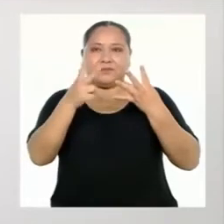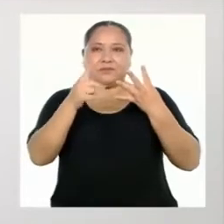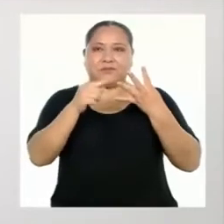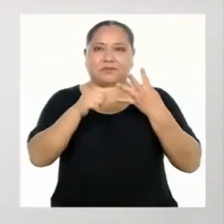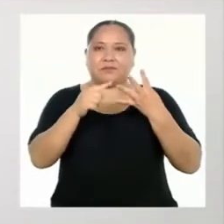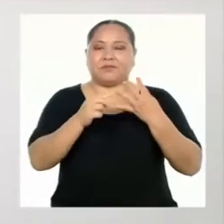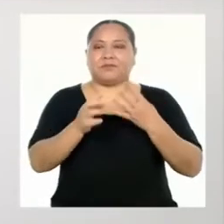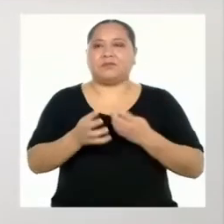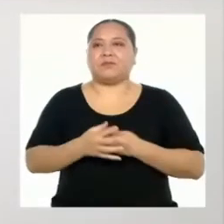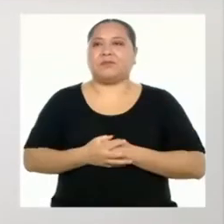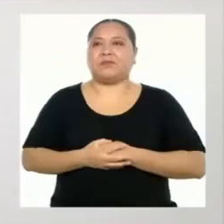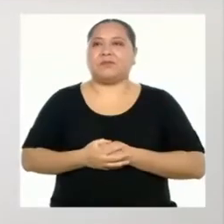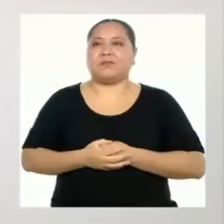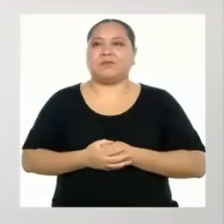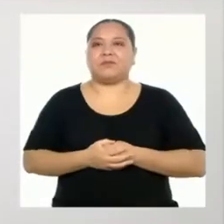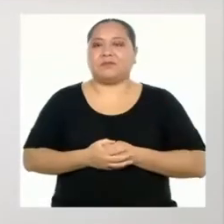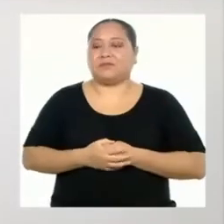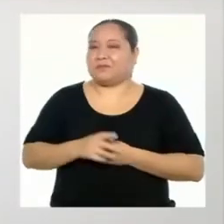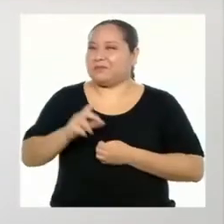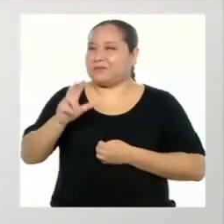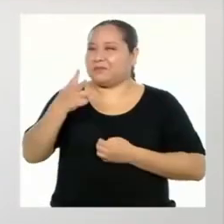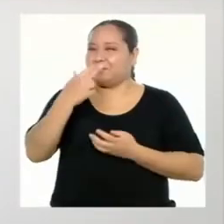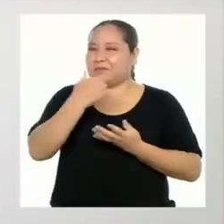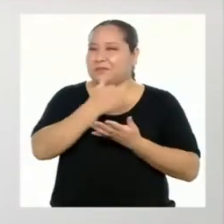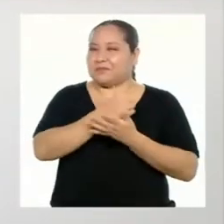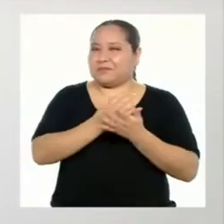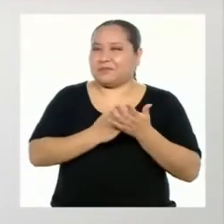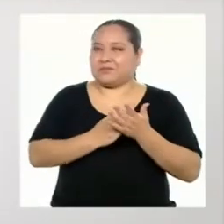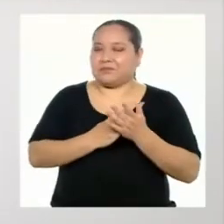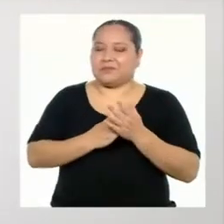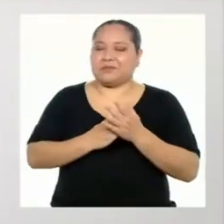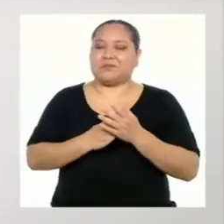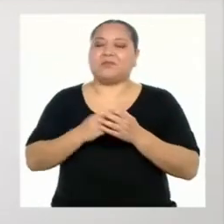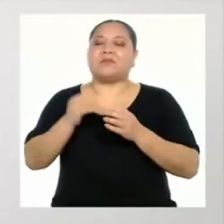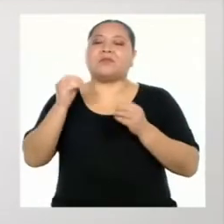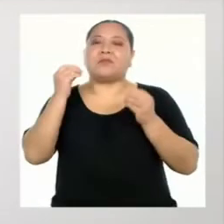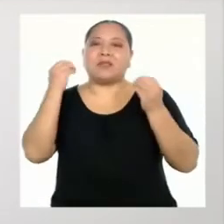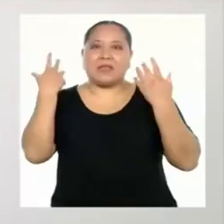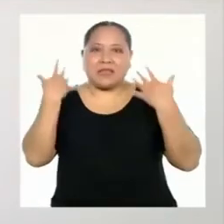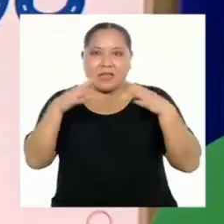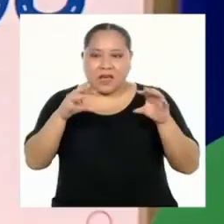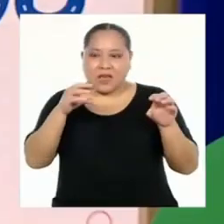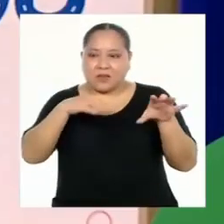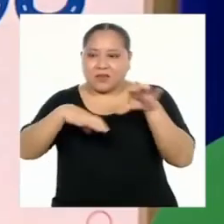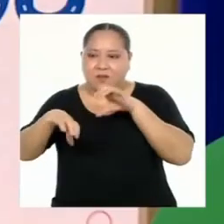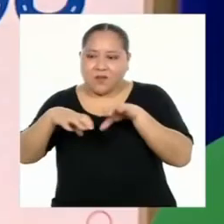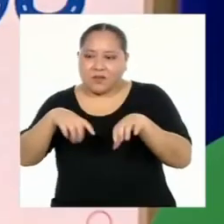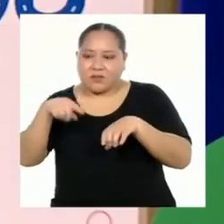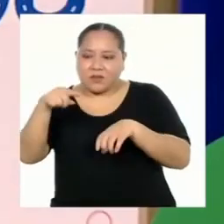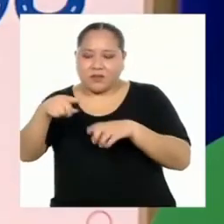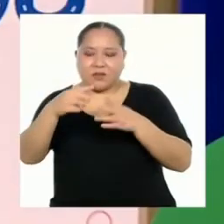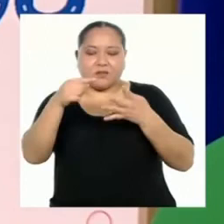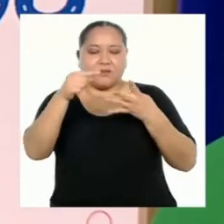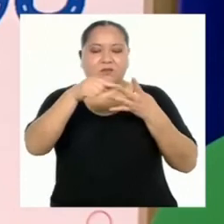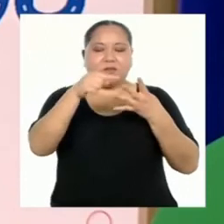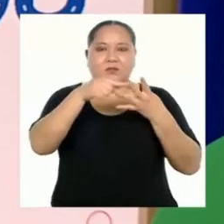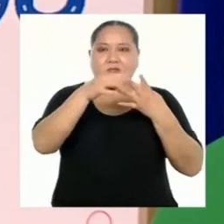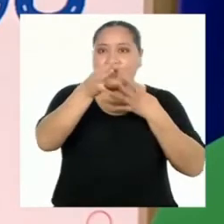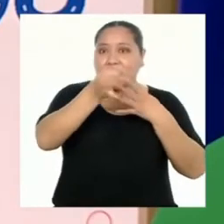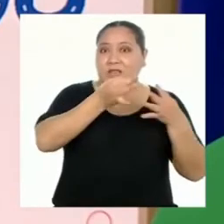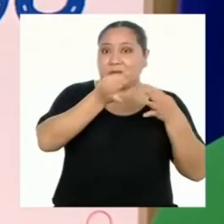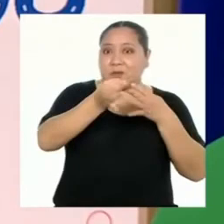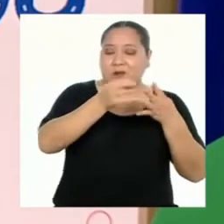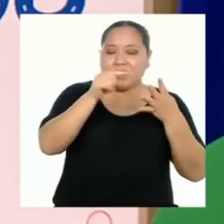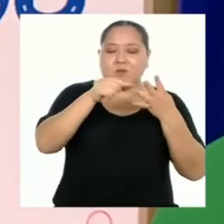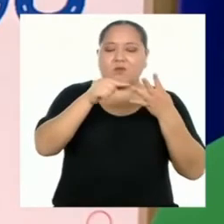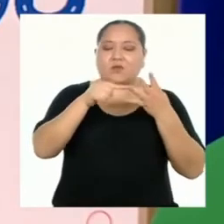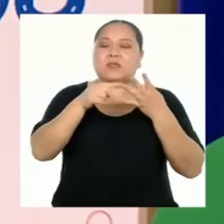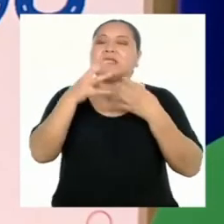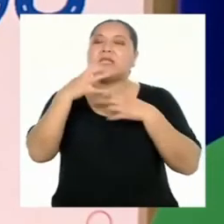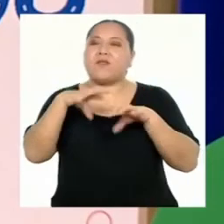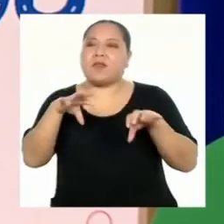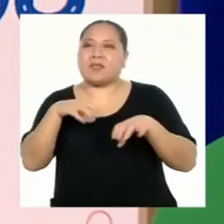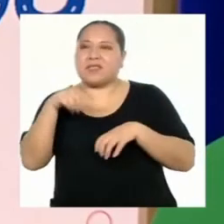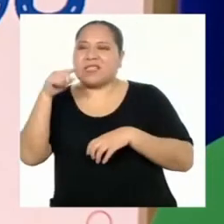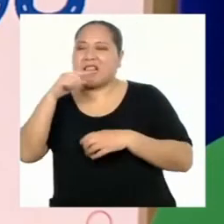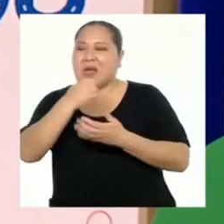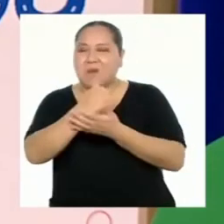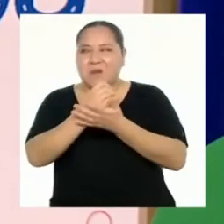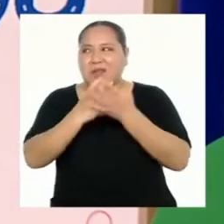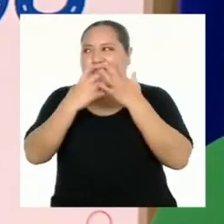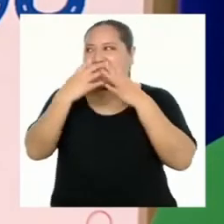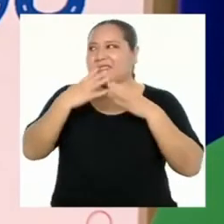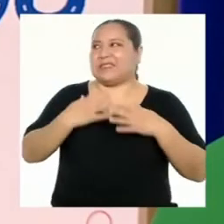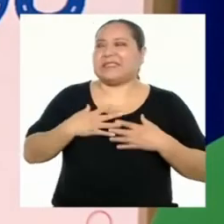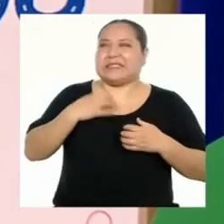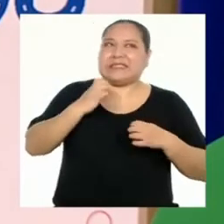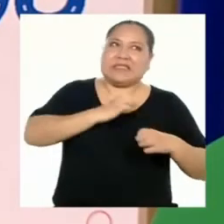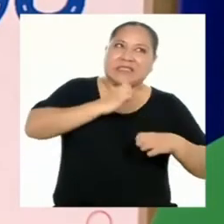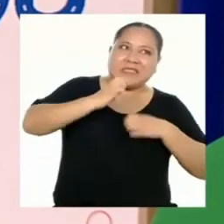momento de arrancar con la tercera fase, la de ejecución del plan. Esa es una de las partes más emocionantes,